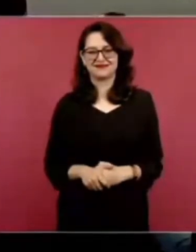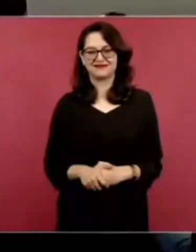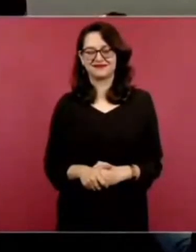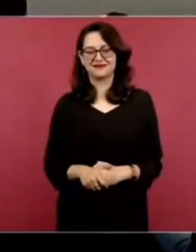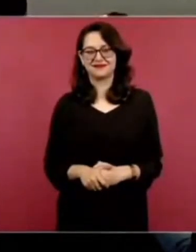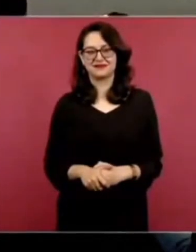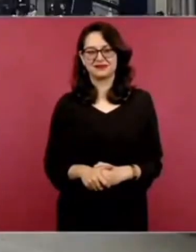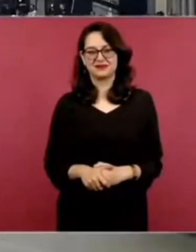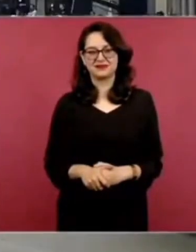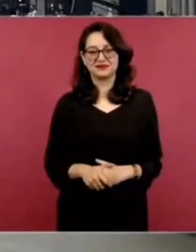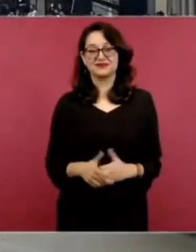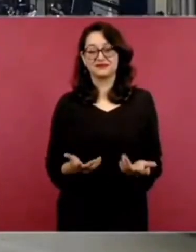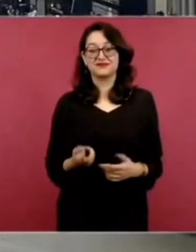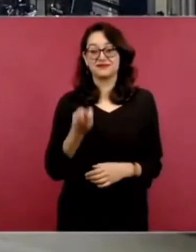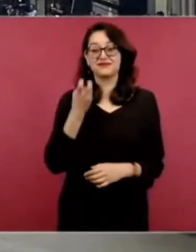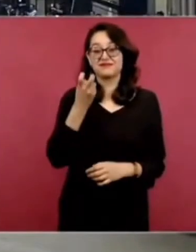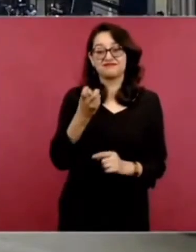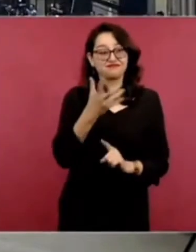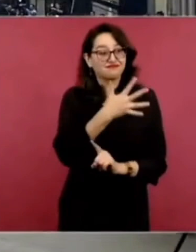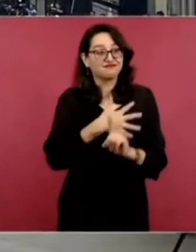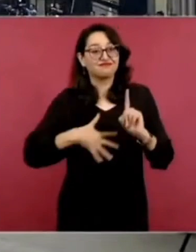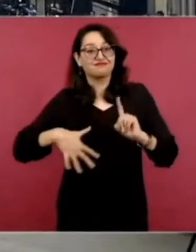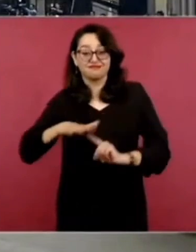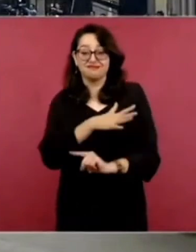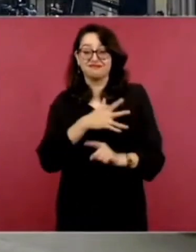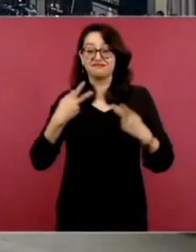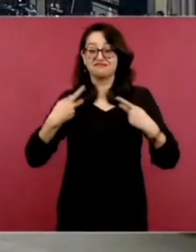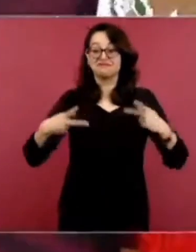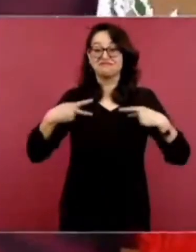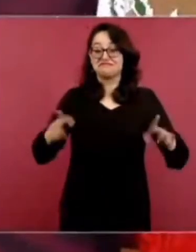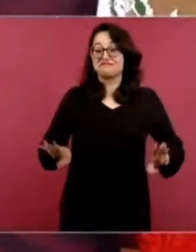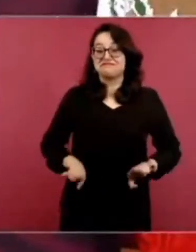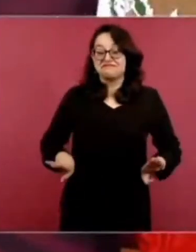Eso es lo que hay en el país.